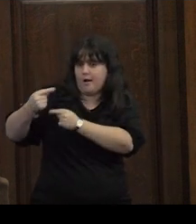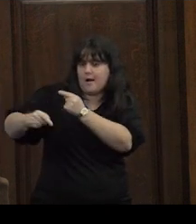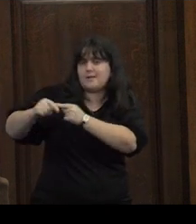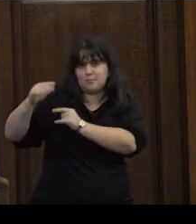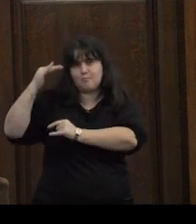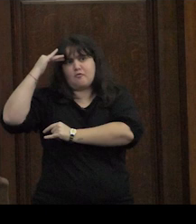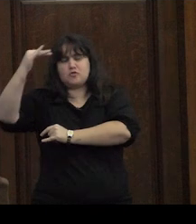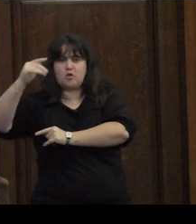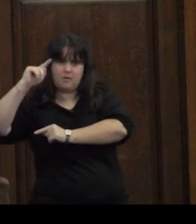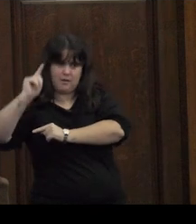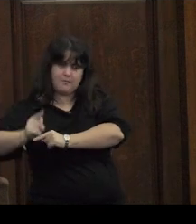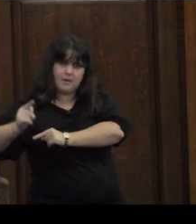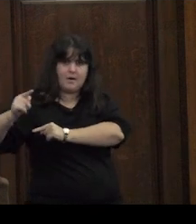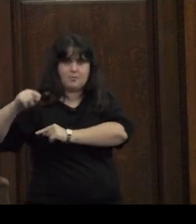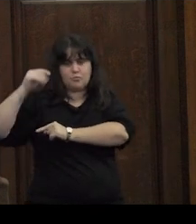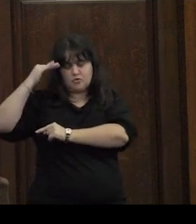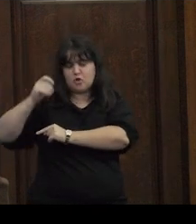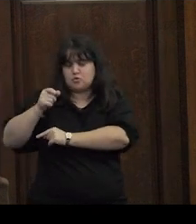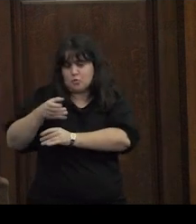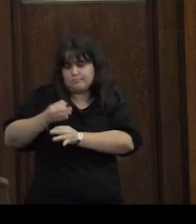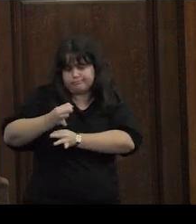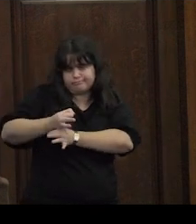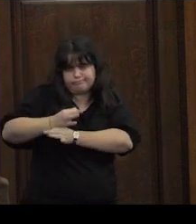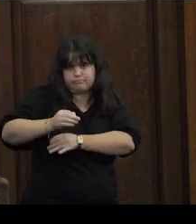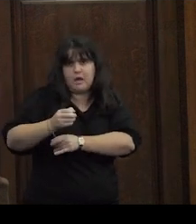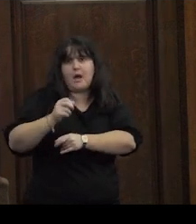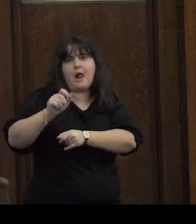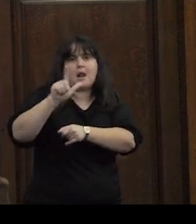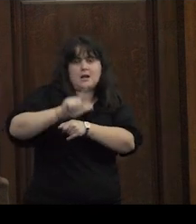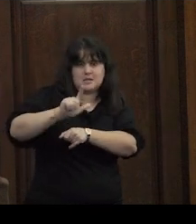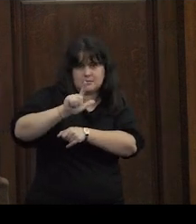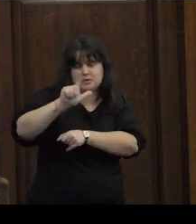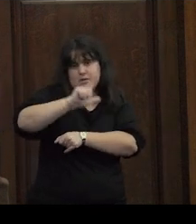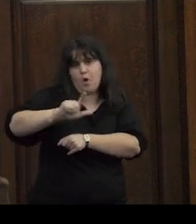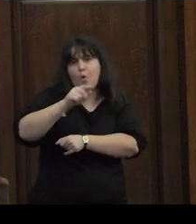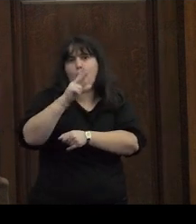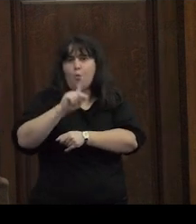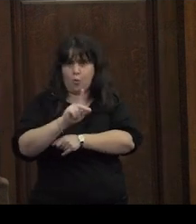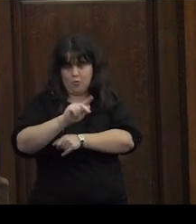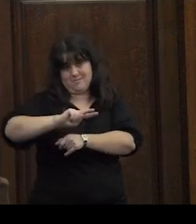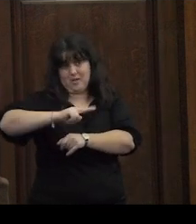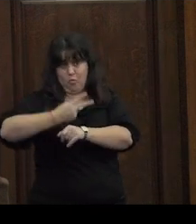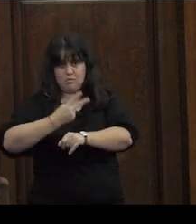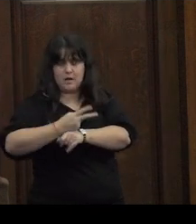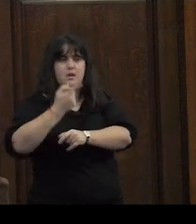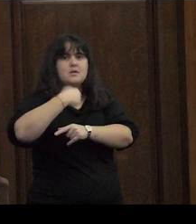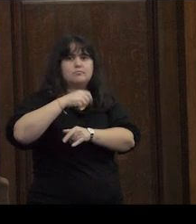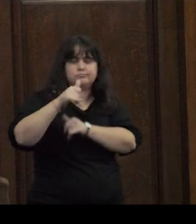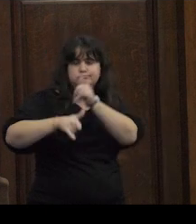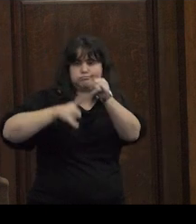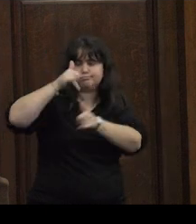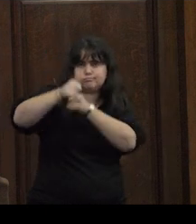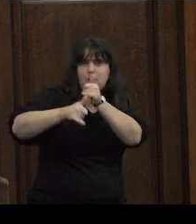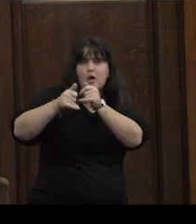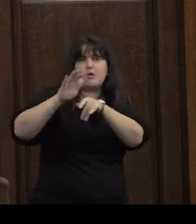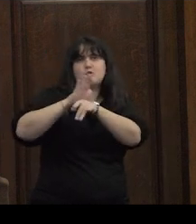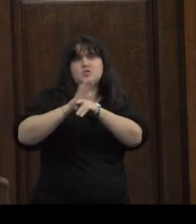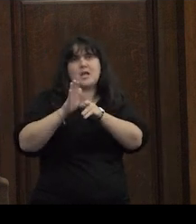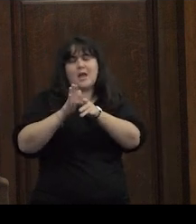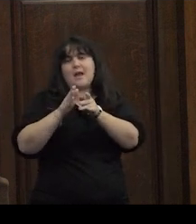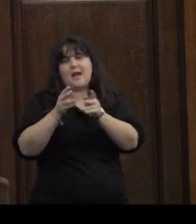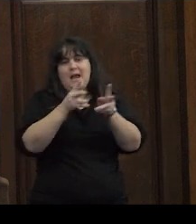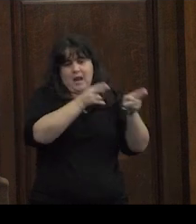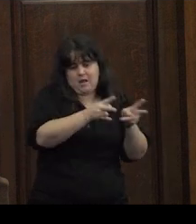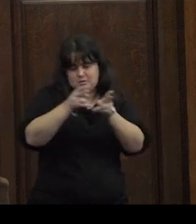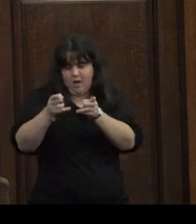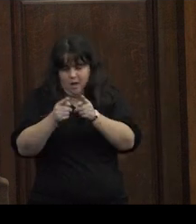docentes de estudiantes de escuelas secundarias estas narrativas construyen una distancia generacional